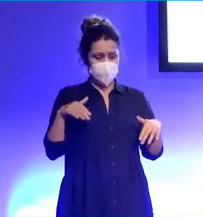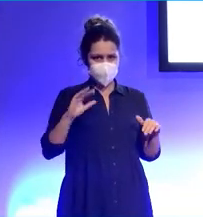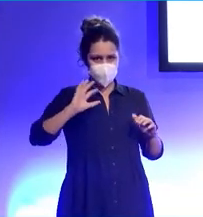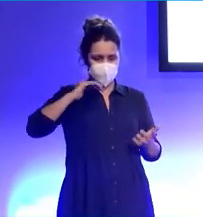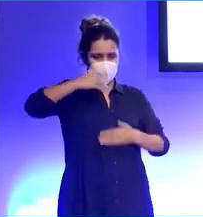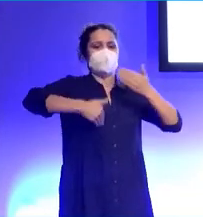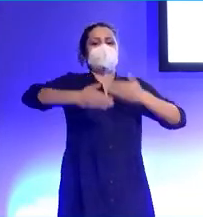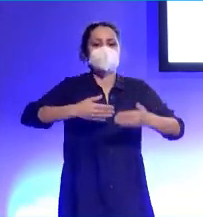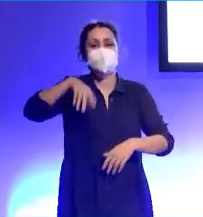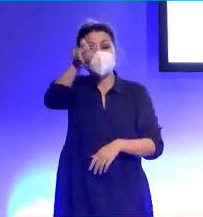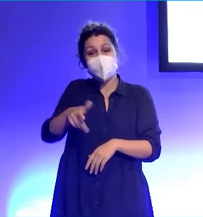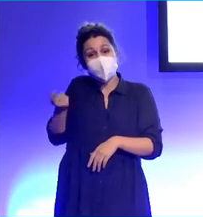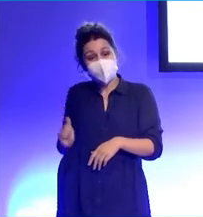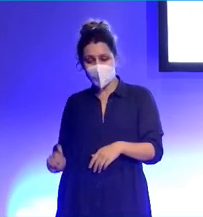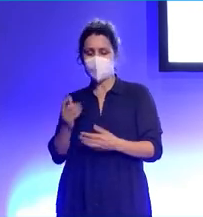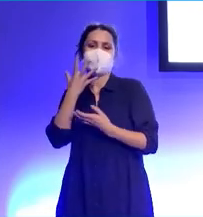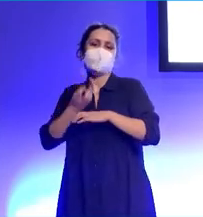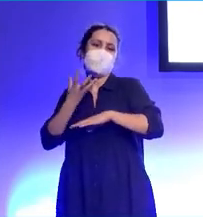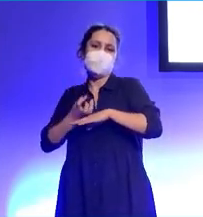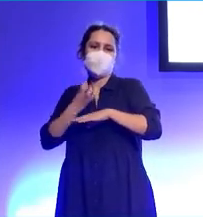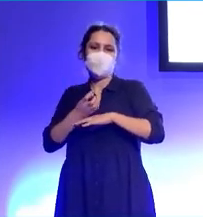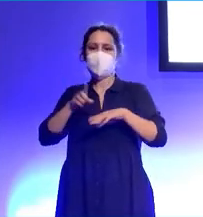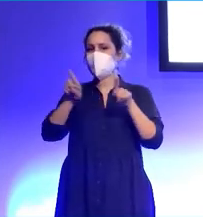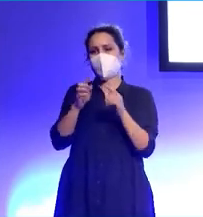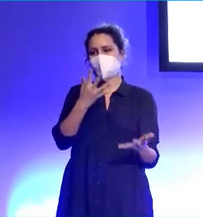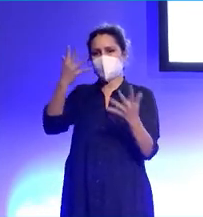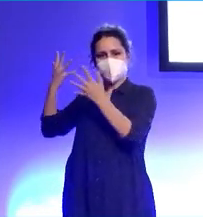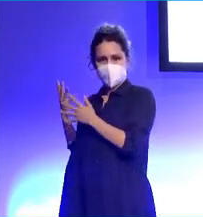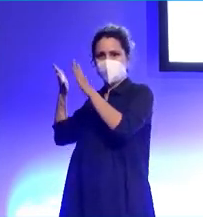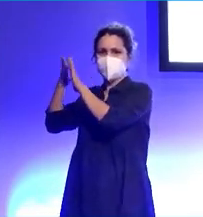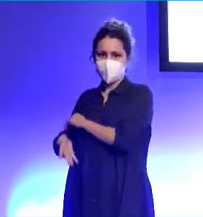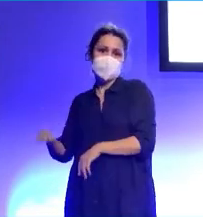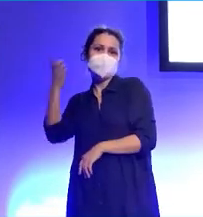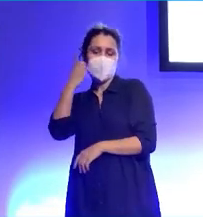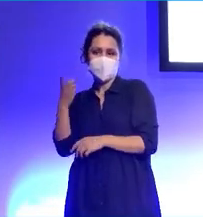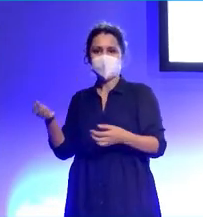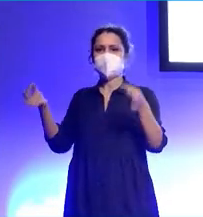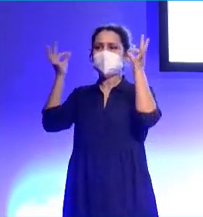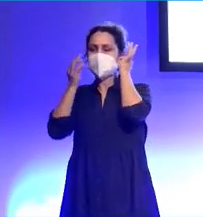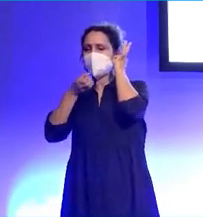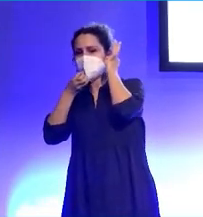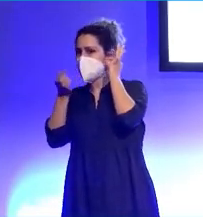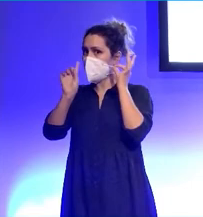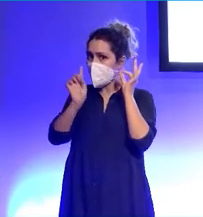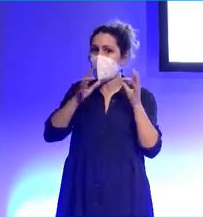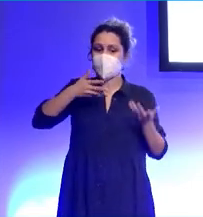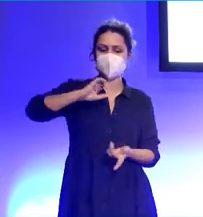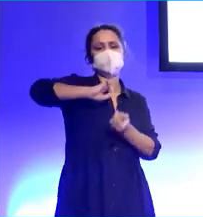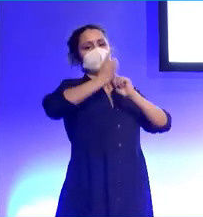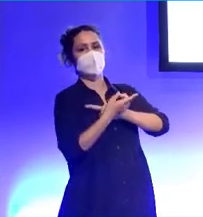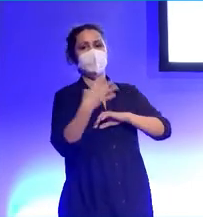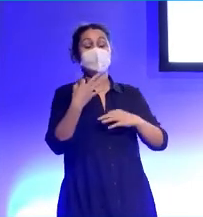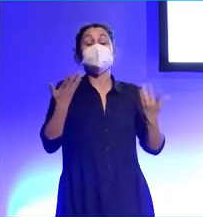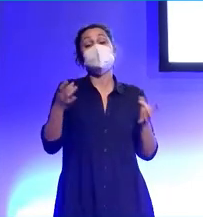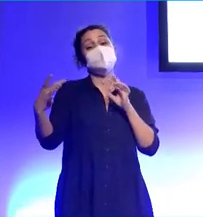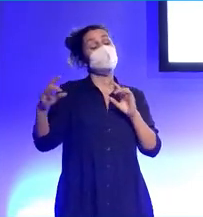profesional haciéndolo que no puede grabarlo como hace 10 años se grababan con los auriculares de mano libre del móvil o lo que sea. Entonces, ese primer feedback fue malo. Dije, bueno,